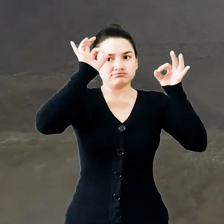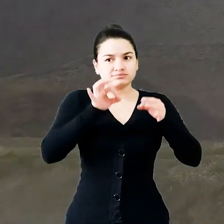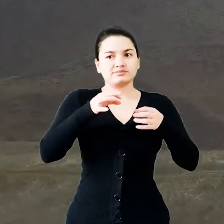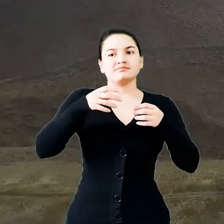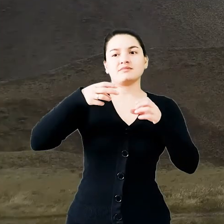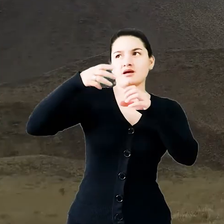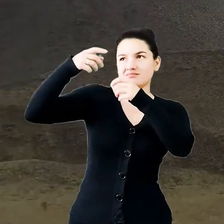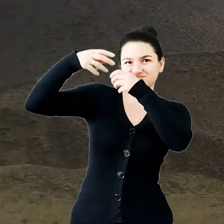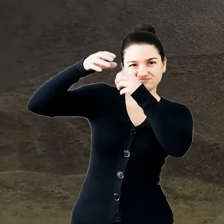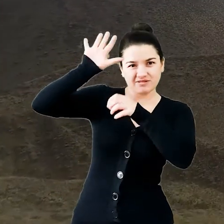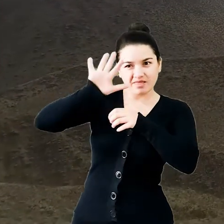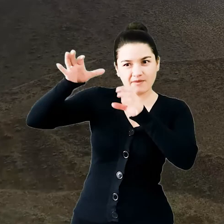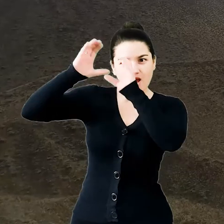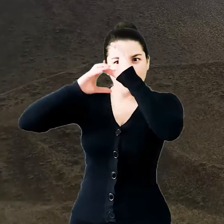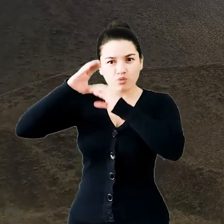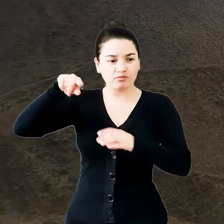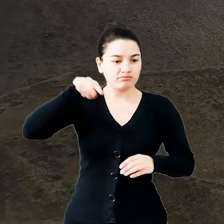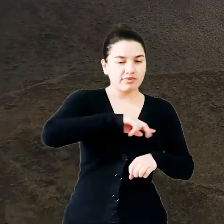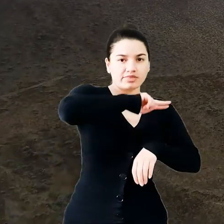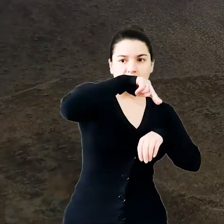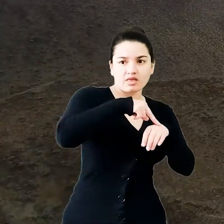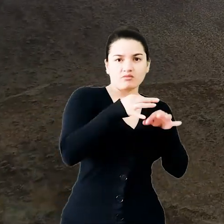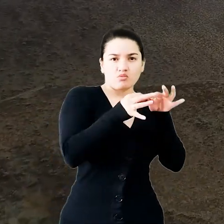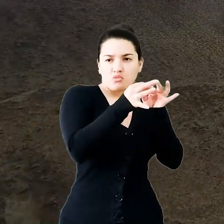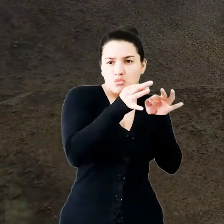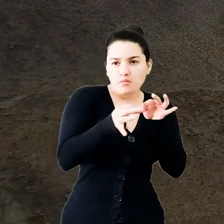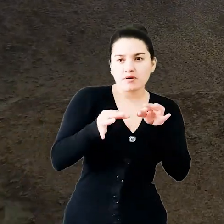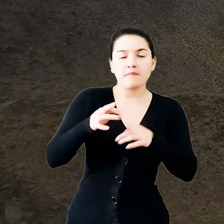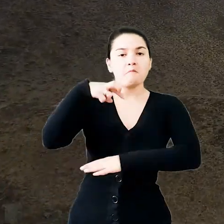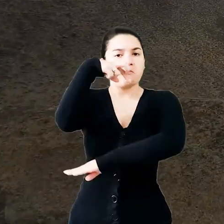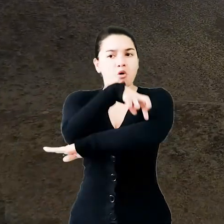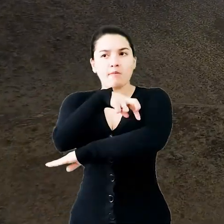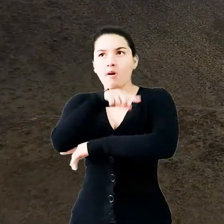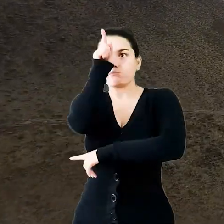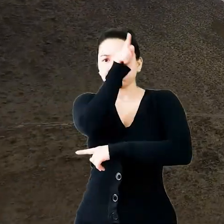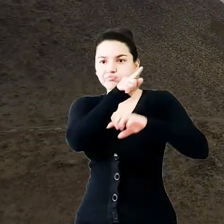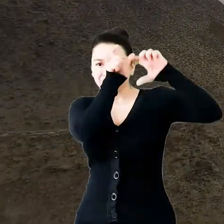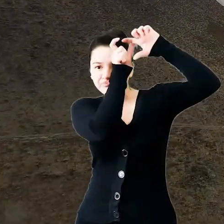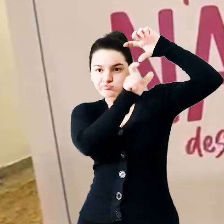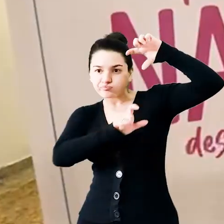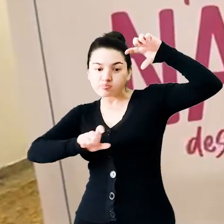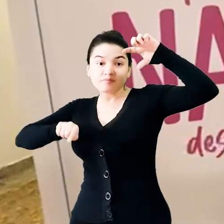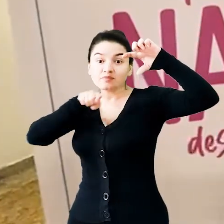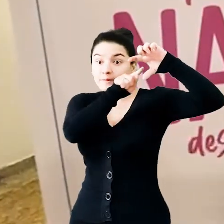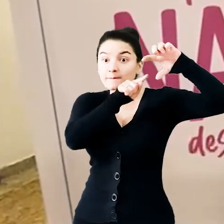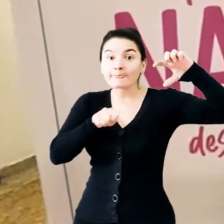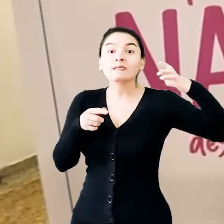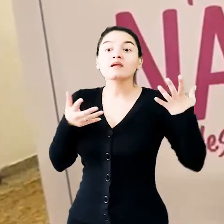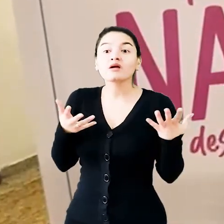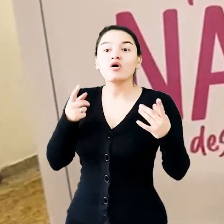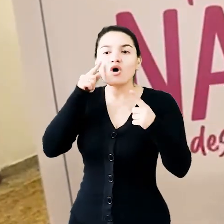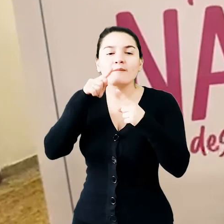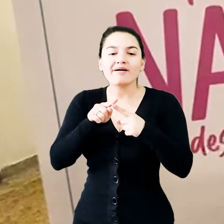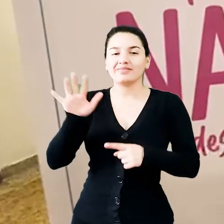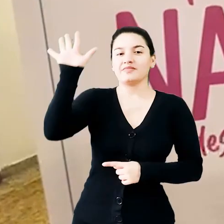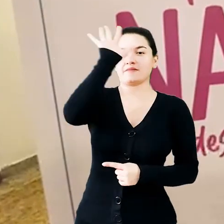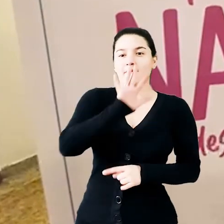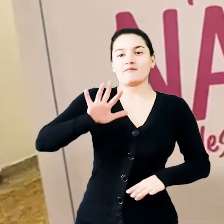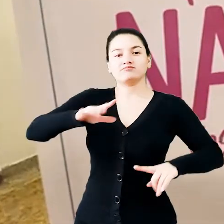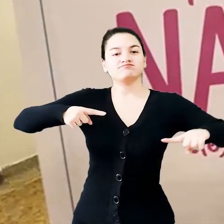y Funtur para Cauca, Nariño y Punto Mayo. Y obviamente aquí estamos nosotros desde la Administración Departamental